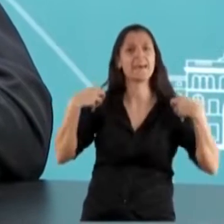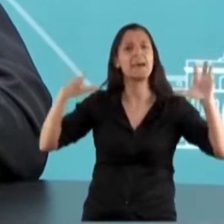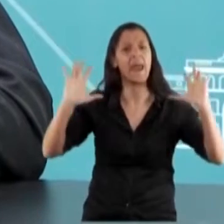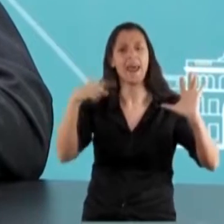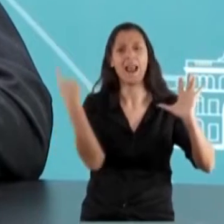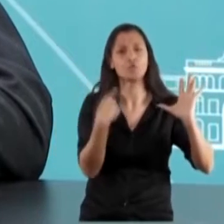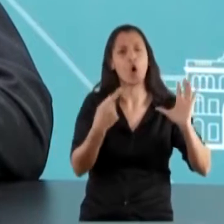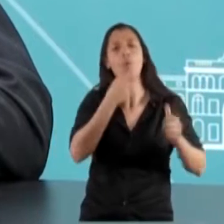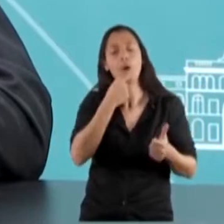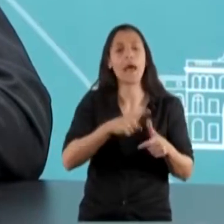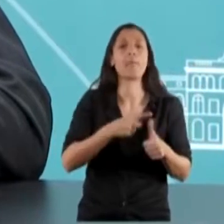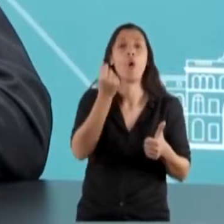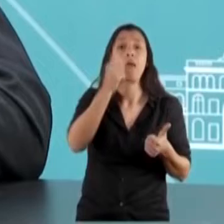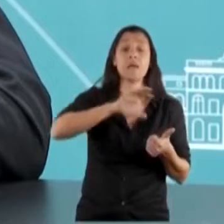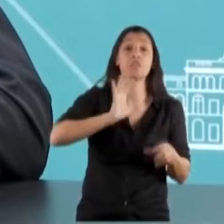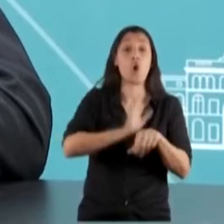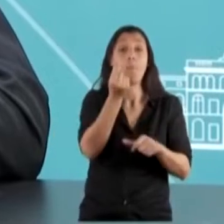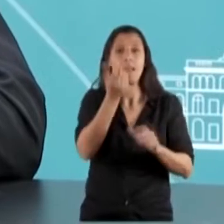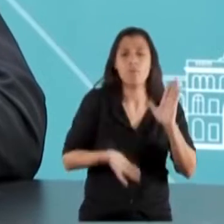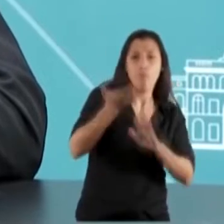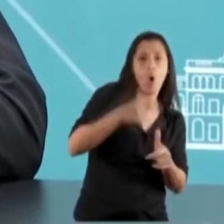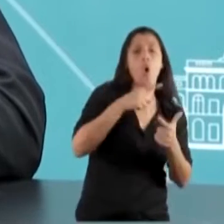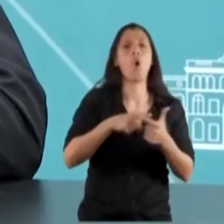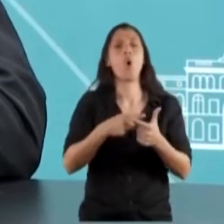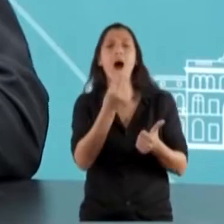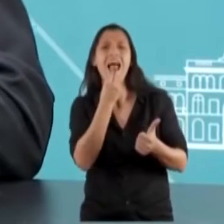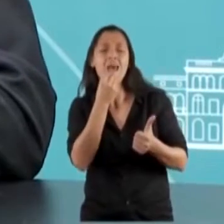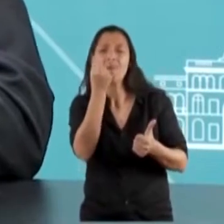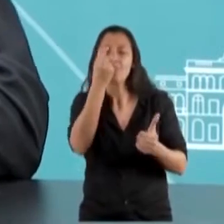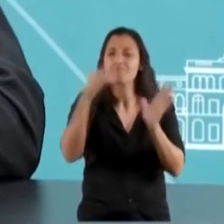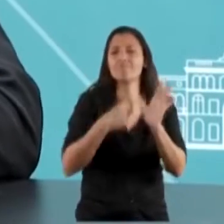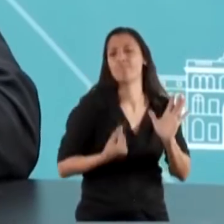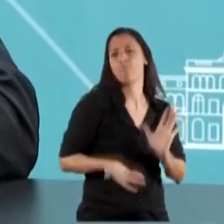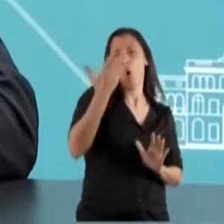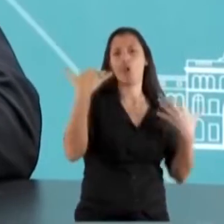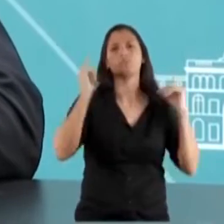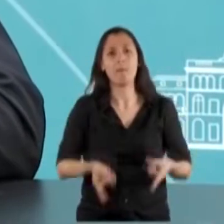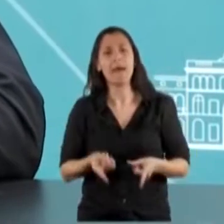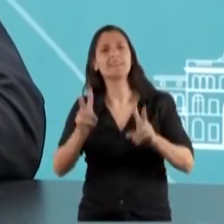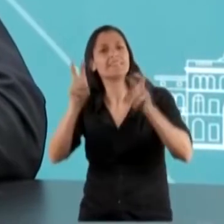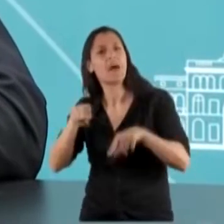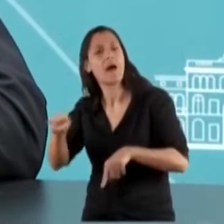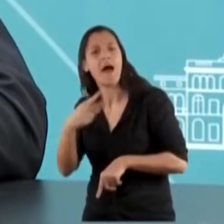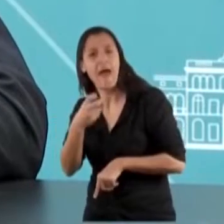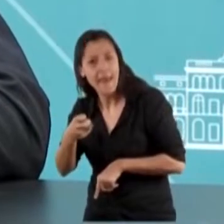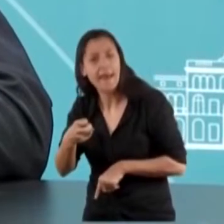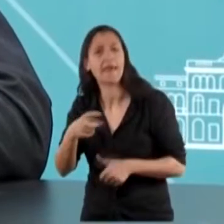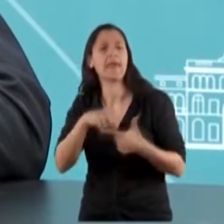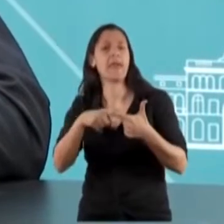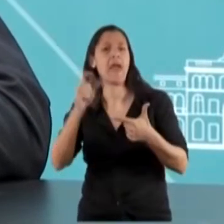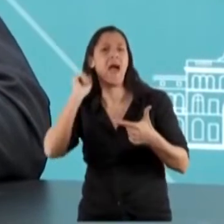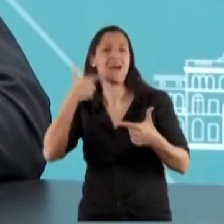comunes. El aumento de los precios de los alimentos, el aumento de los precios de las energías, de los